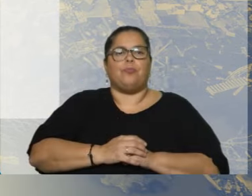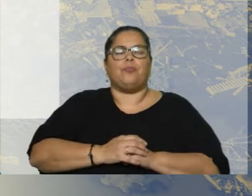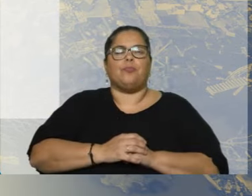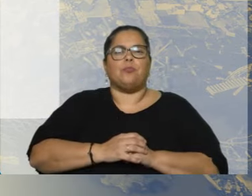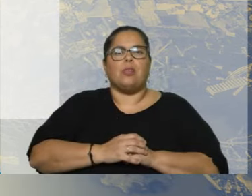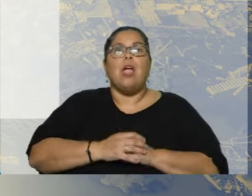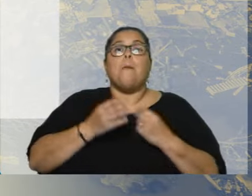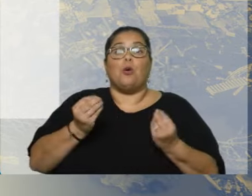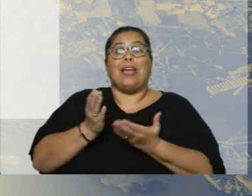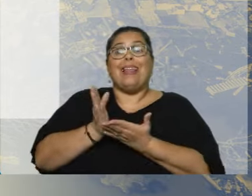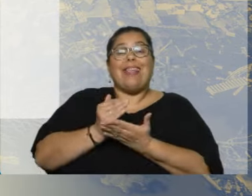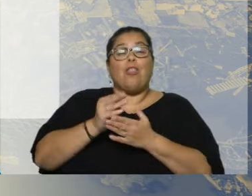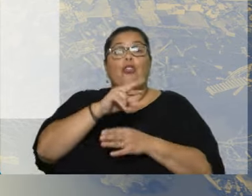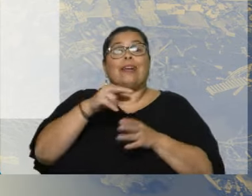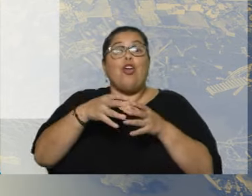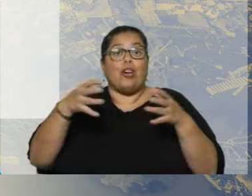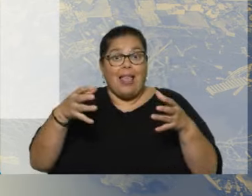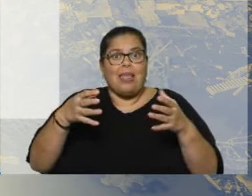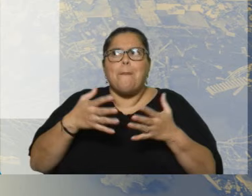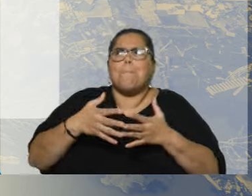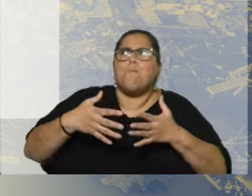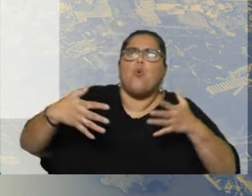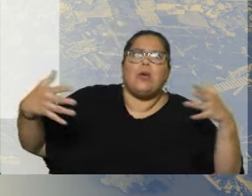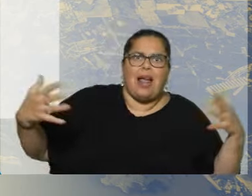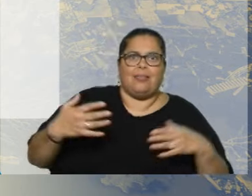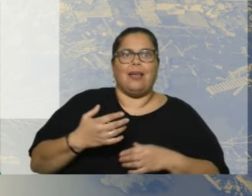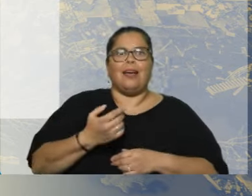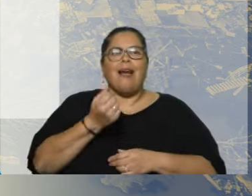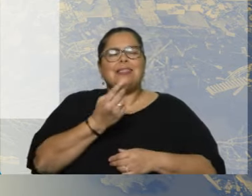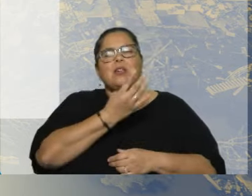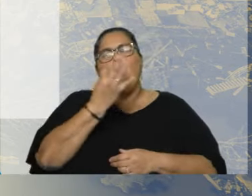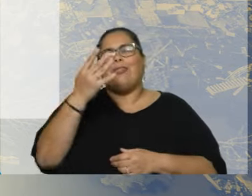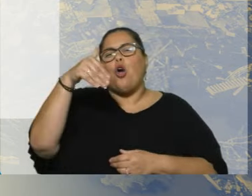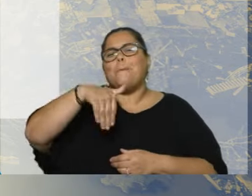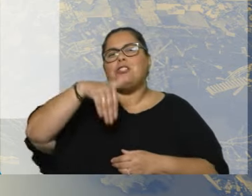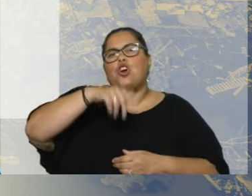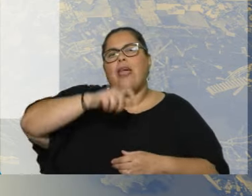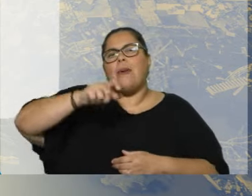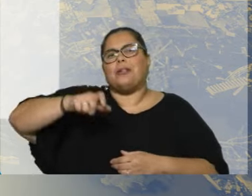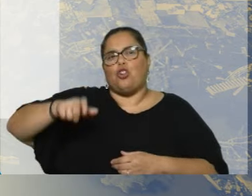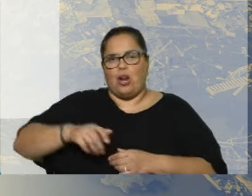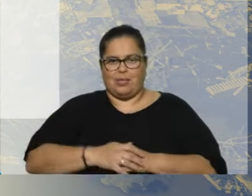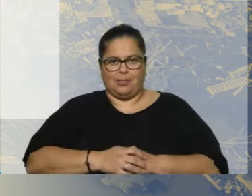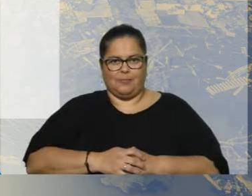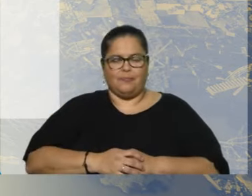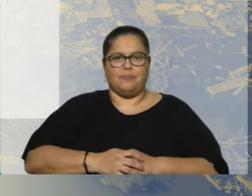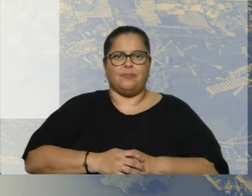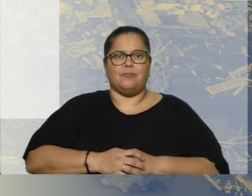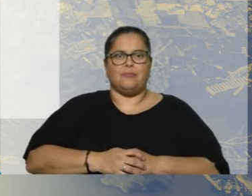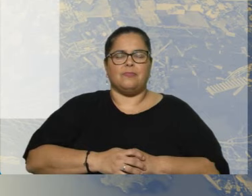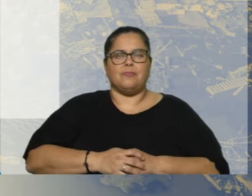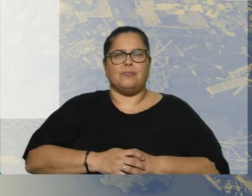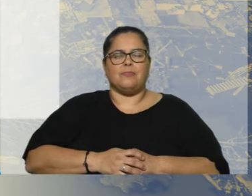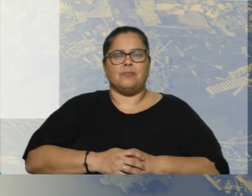Es un Estado muy grande. Claro. Pero son 4 millones de personas, casi 6 de cada 10 de todo el país. Es la zona donde se concentra más gente. Y fíjense ustedes también,